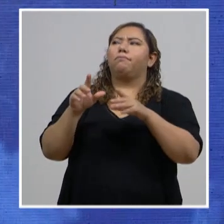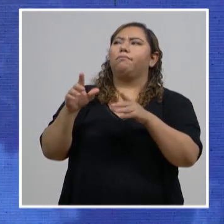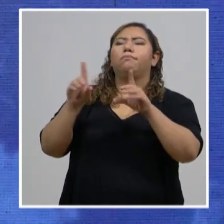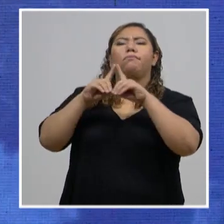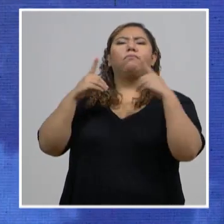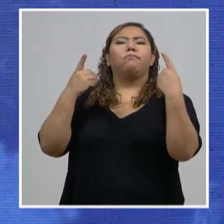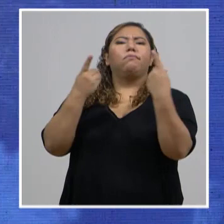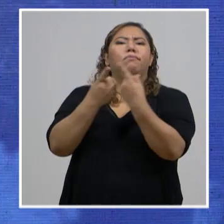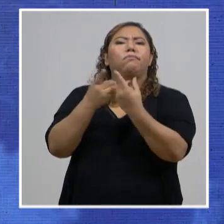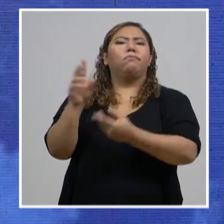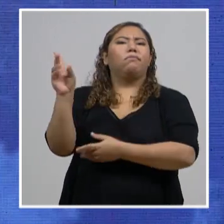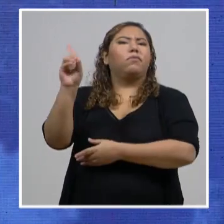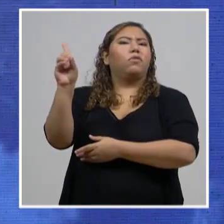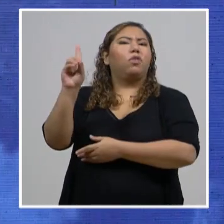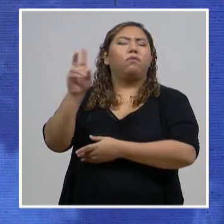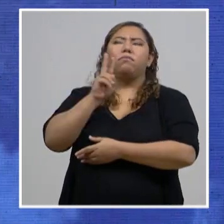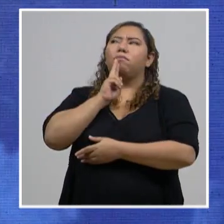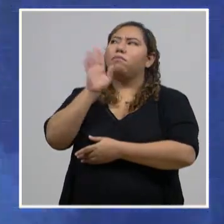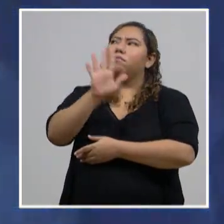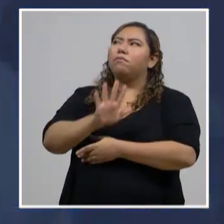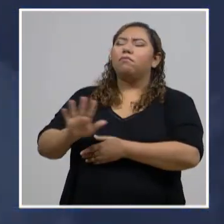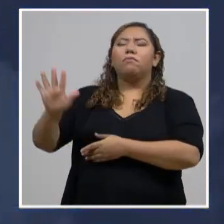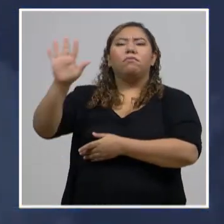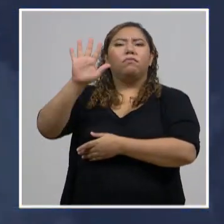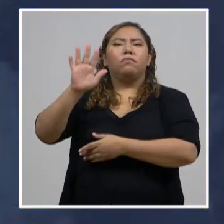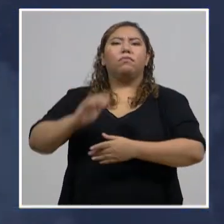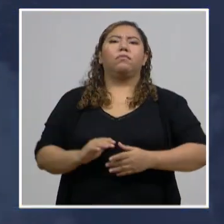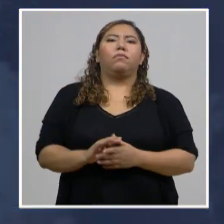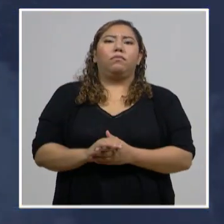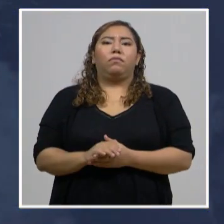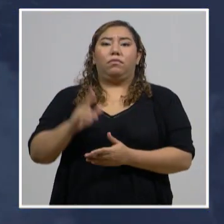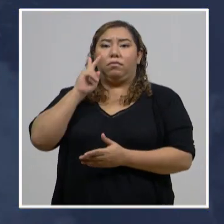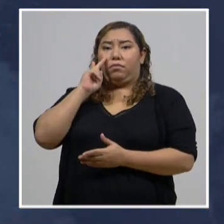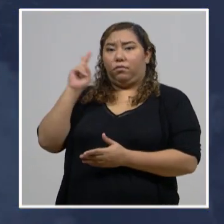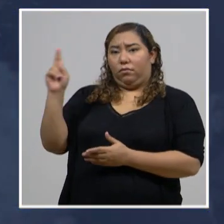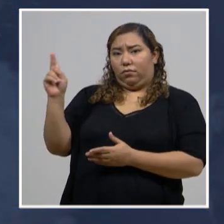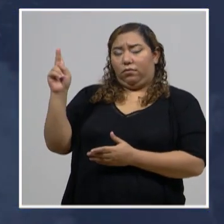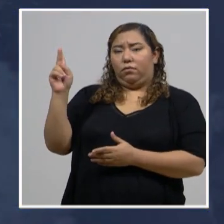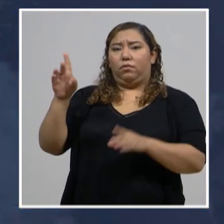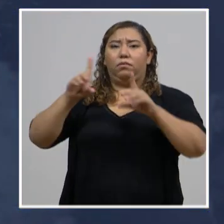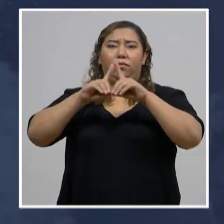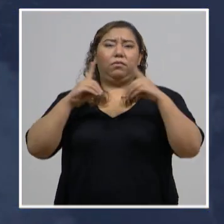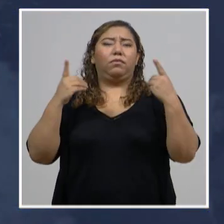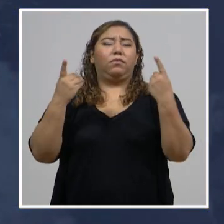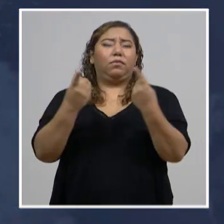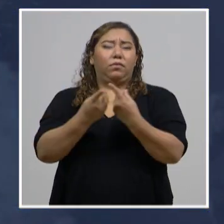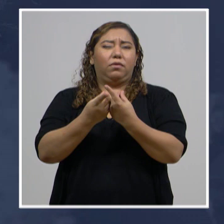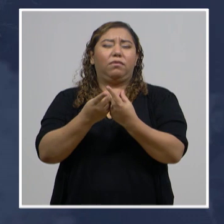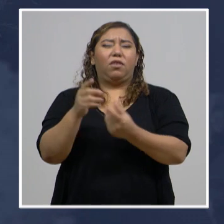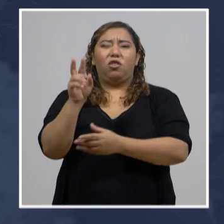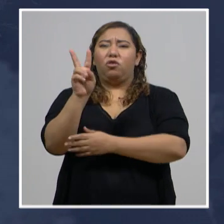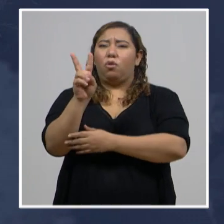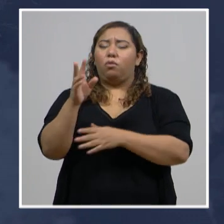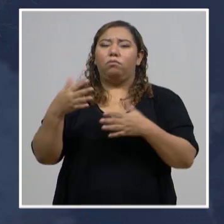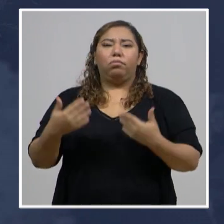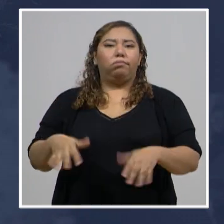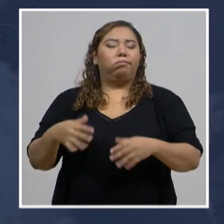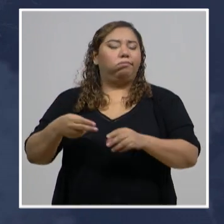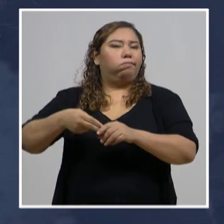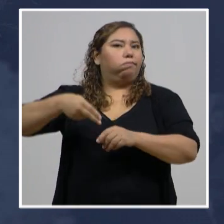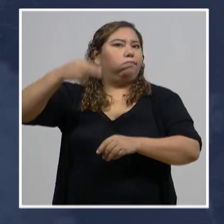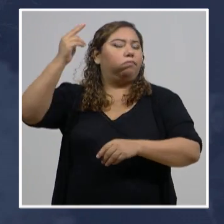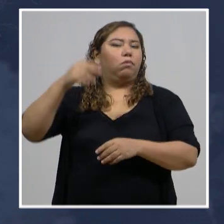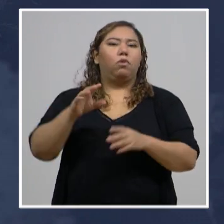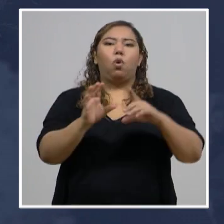757 nuevos casos? Continuamos viendo los dos departamentos con el mayor número de casos, Cortés con